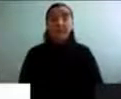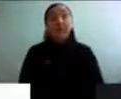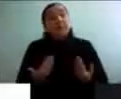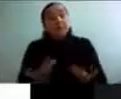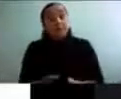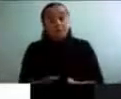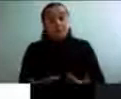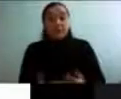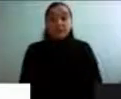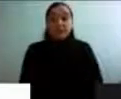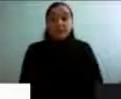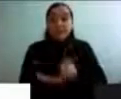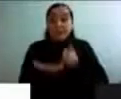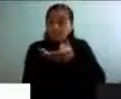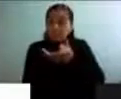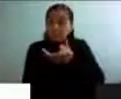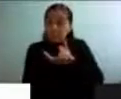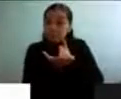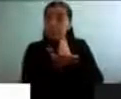para comenzar,